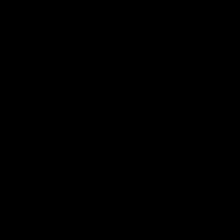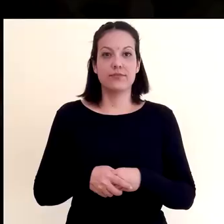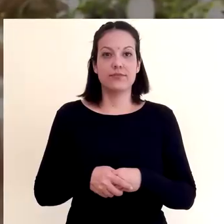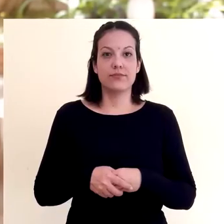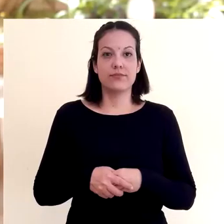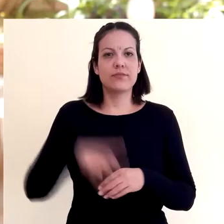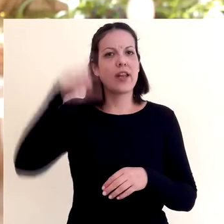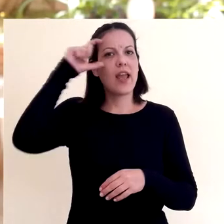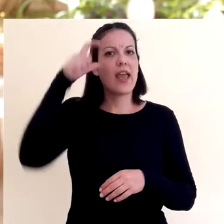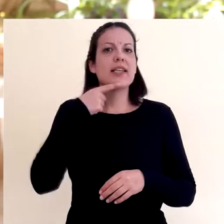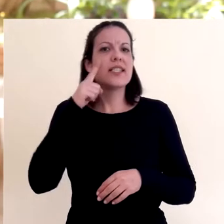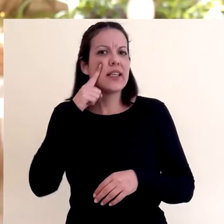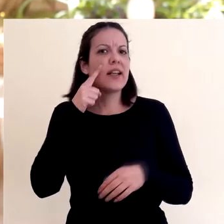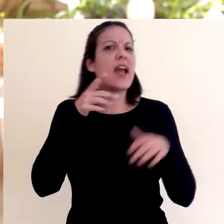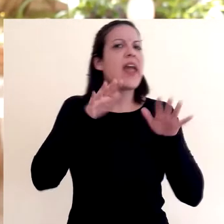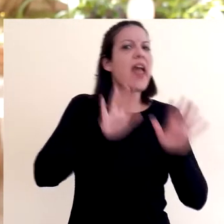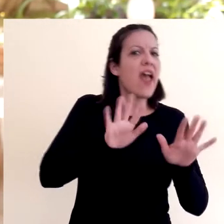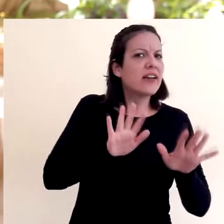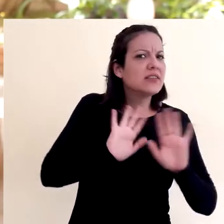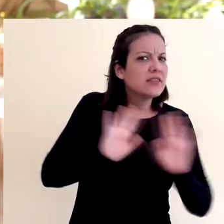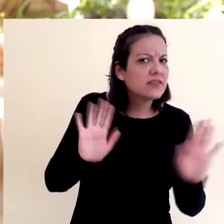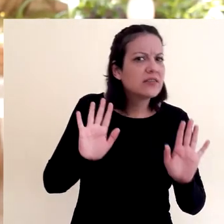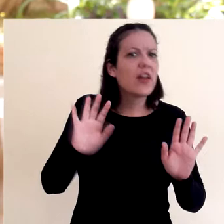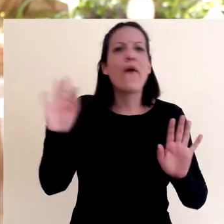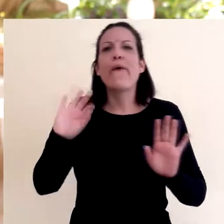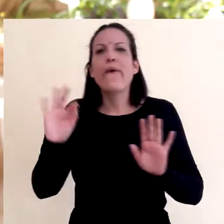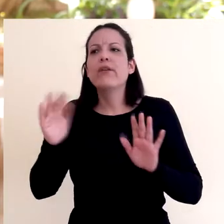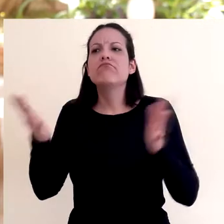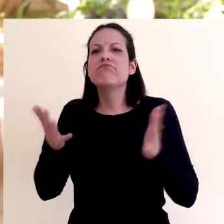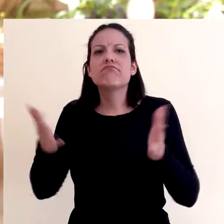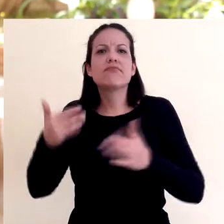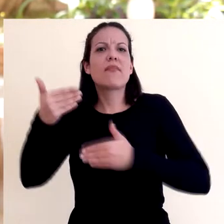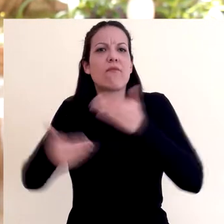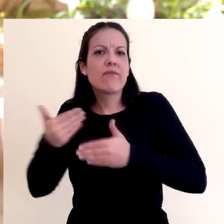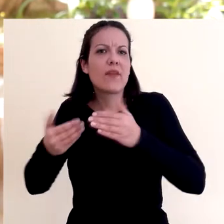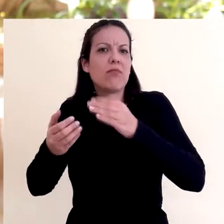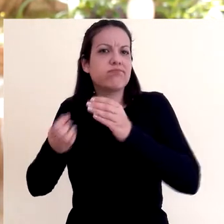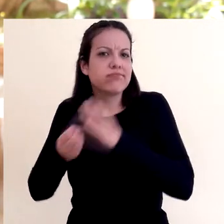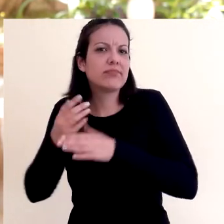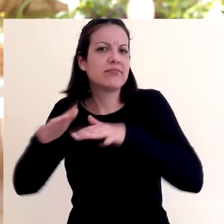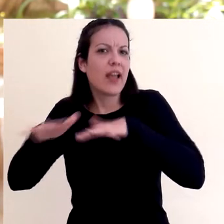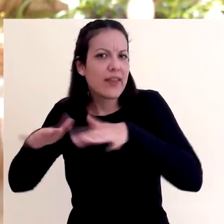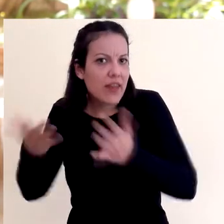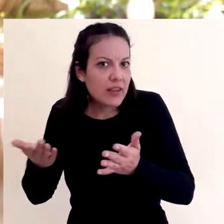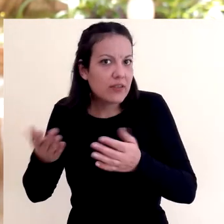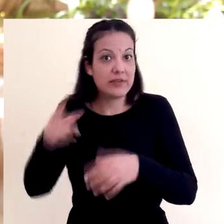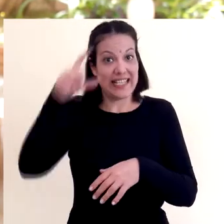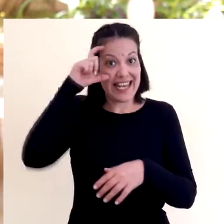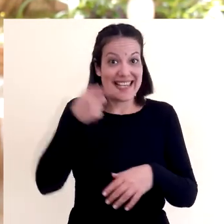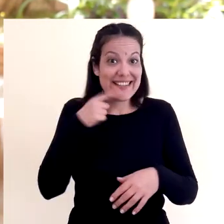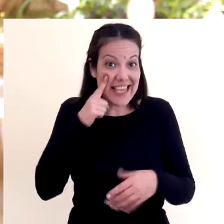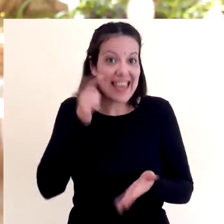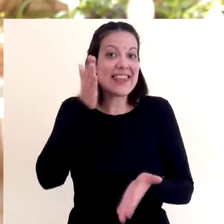La ESI es o se va haciendo, la ESI es un derecho, creo que es,